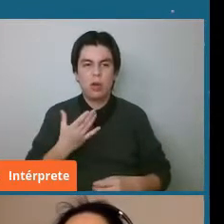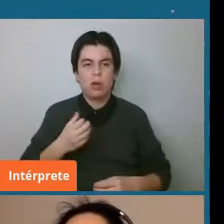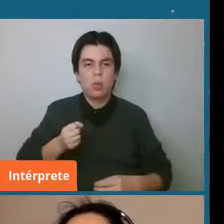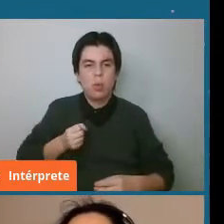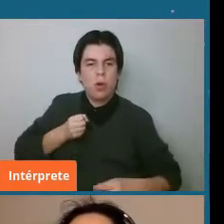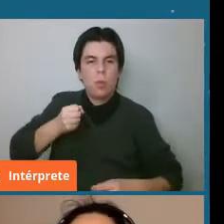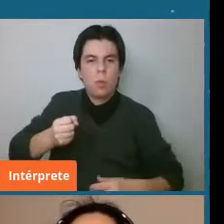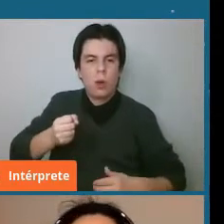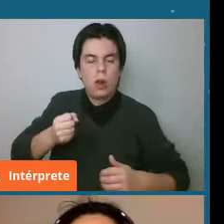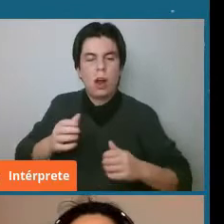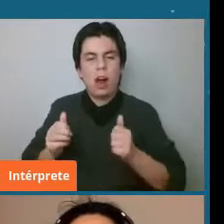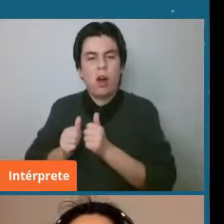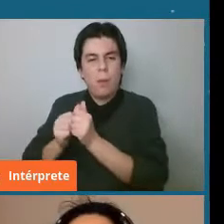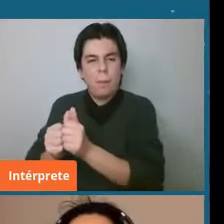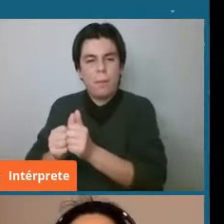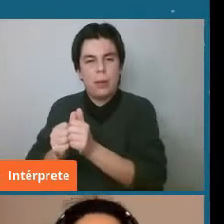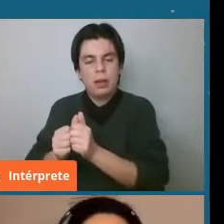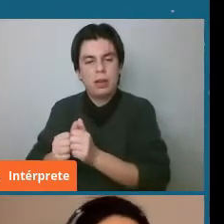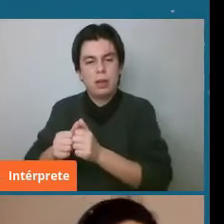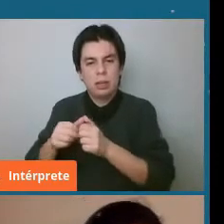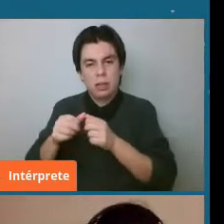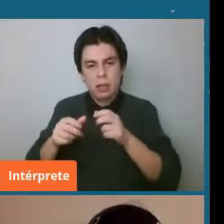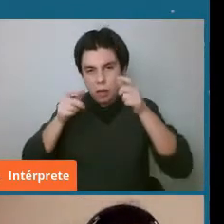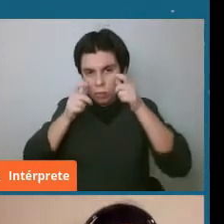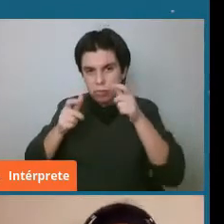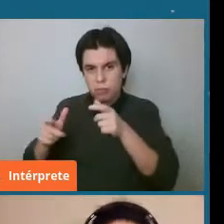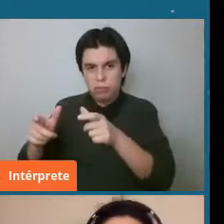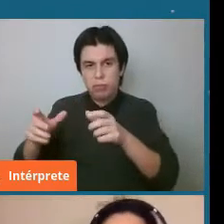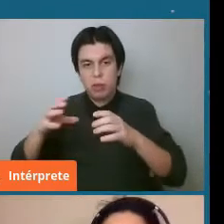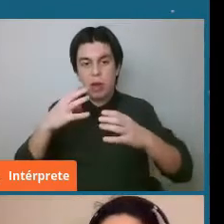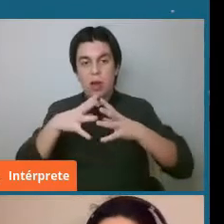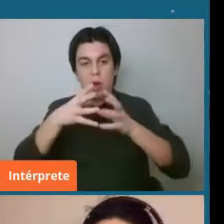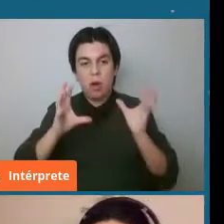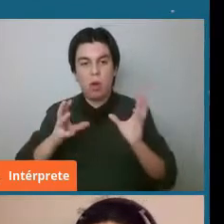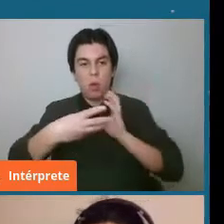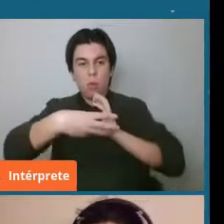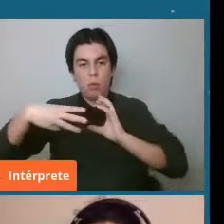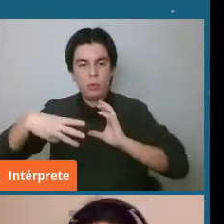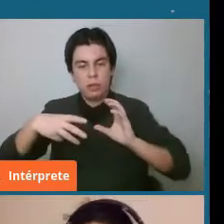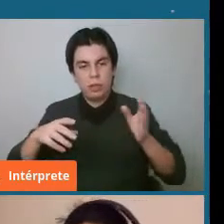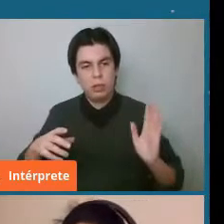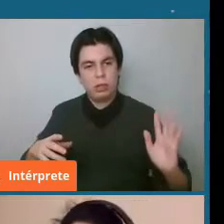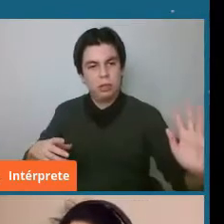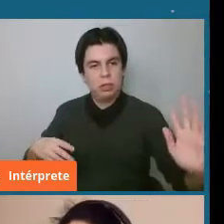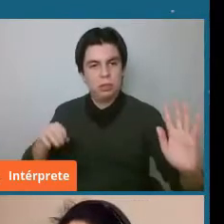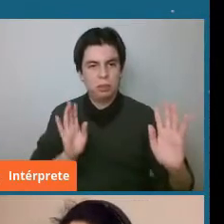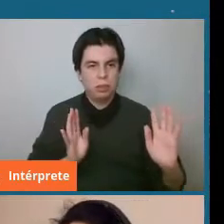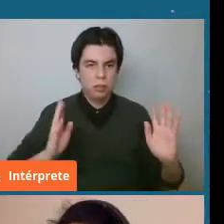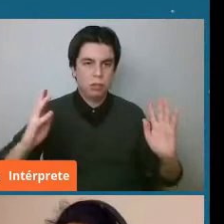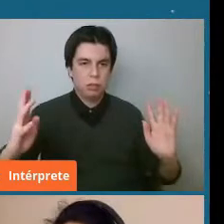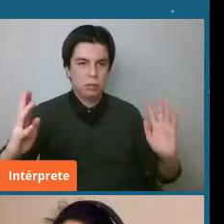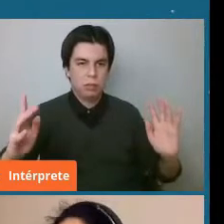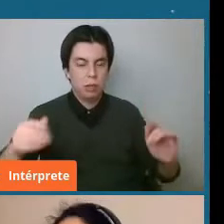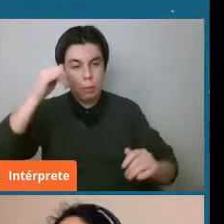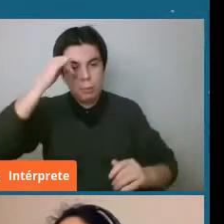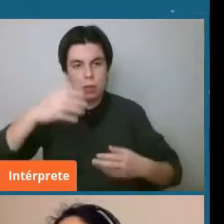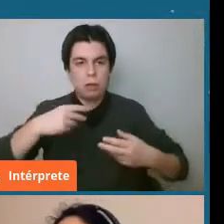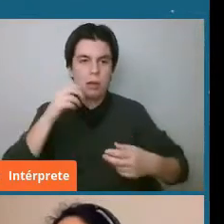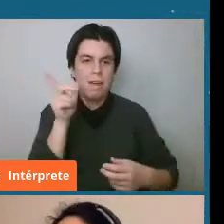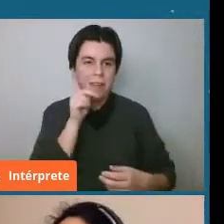Júpiter, y algunos otros que se encuentran fuera de... Perdón, que se me va a acabar la batería.